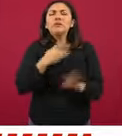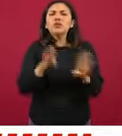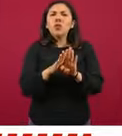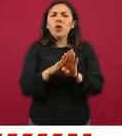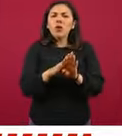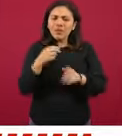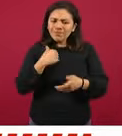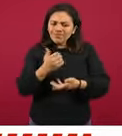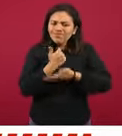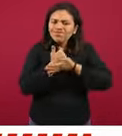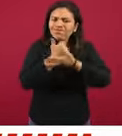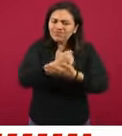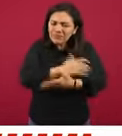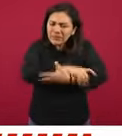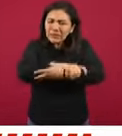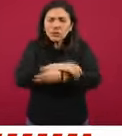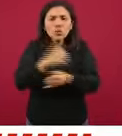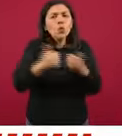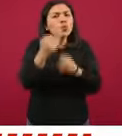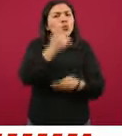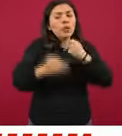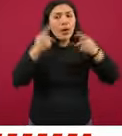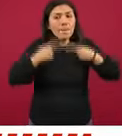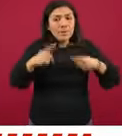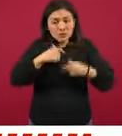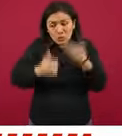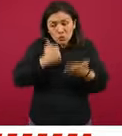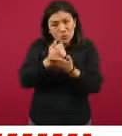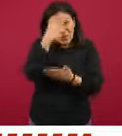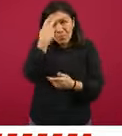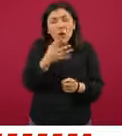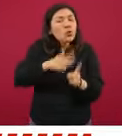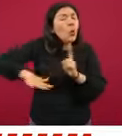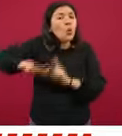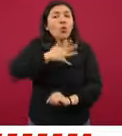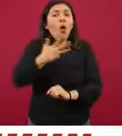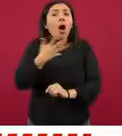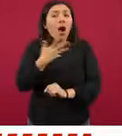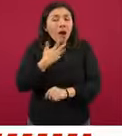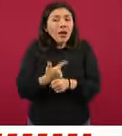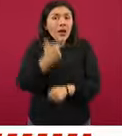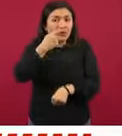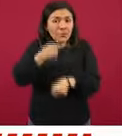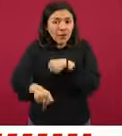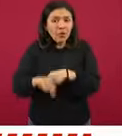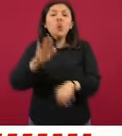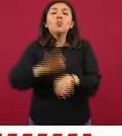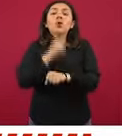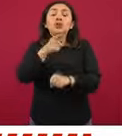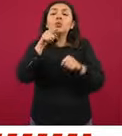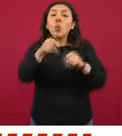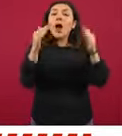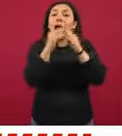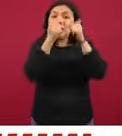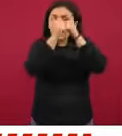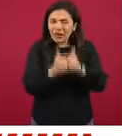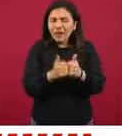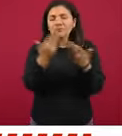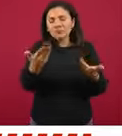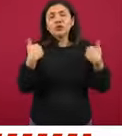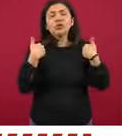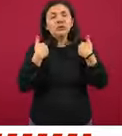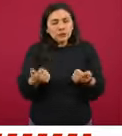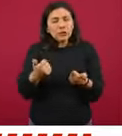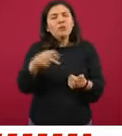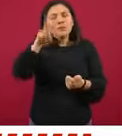solidaridad para la población, la población, la ciudad de México está en riesgo. Entonces, por eso, el quédate en casa. Ahora, entendemos perfectamente